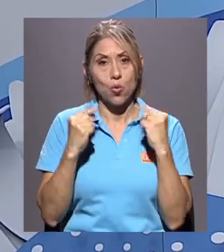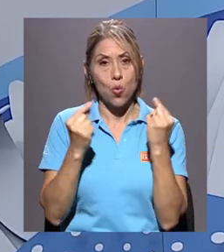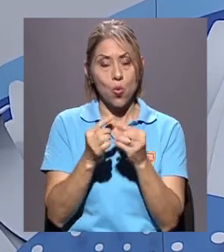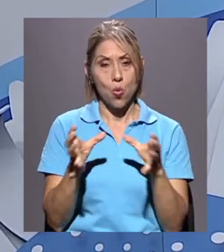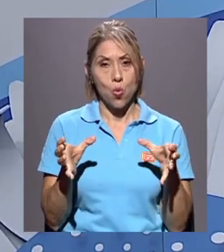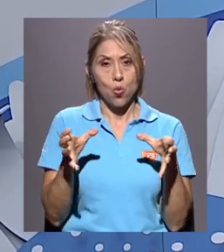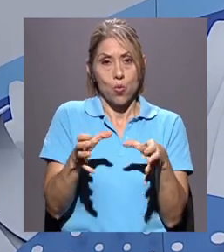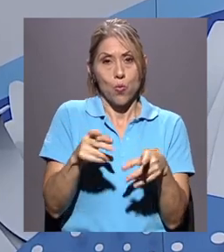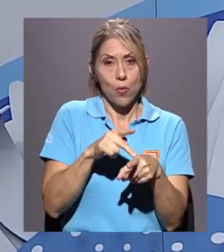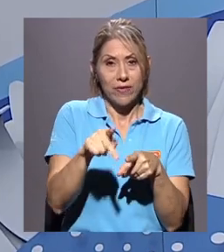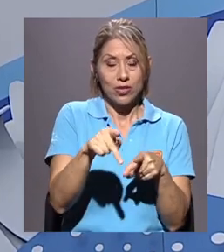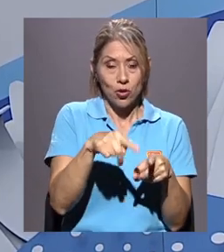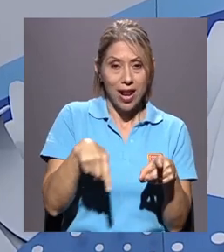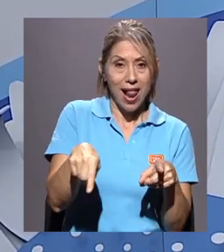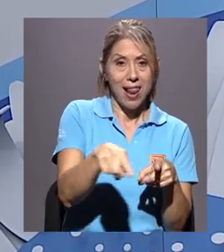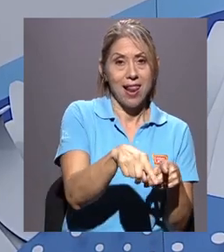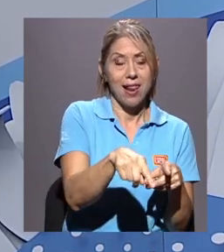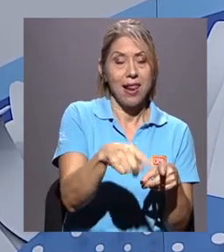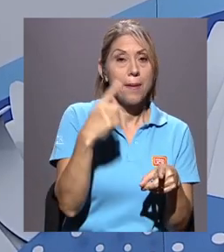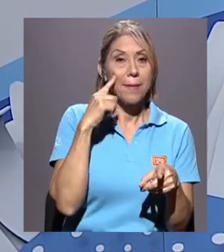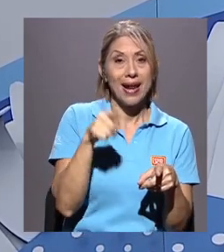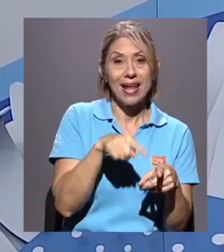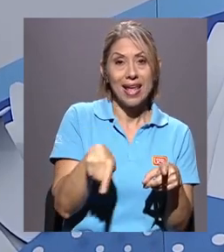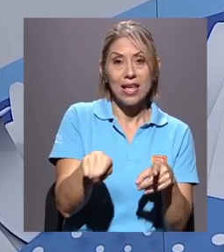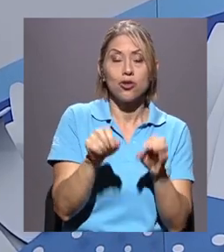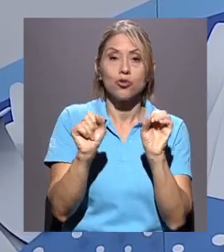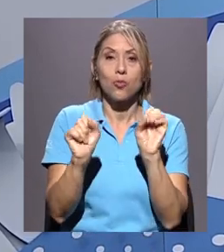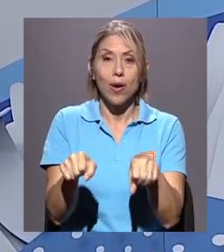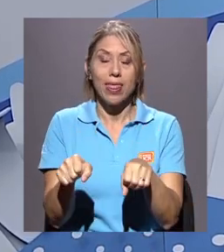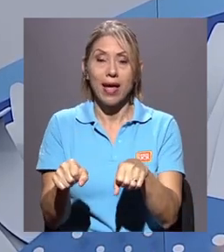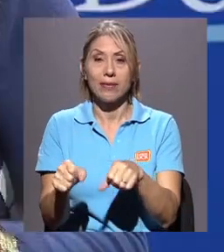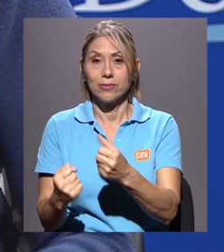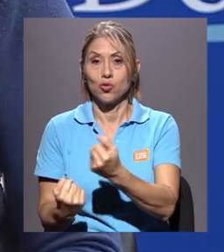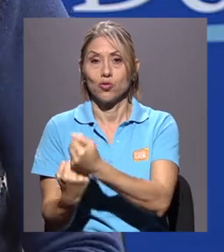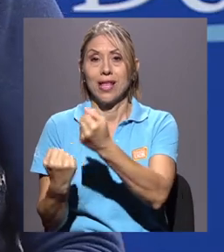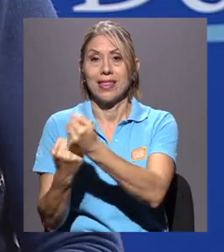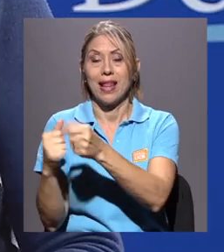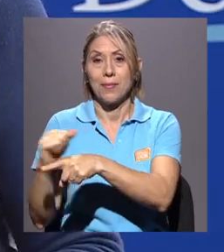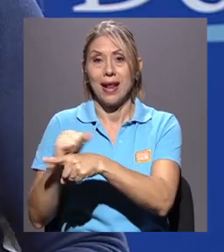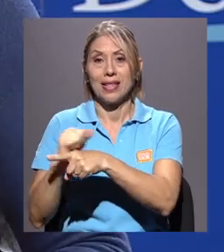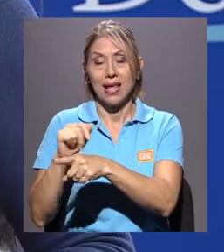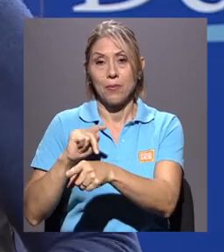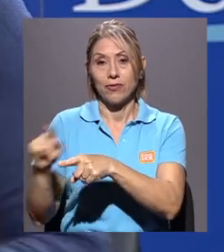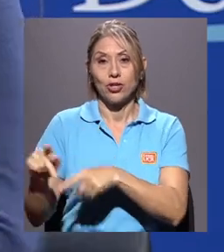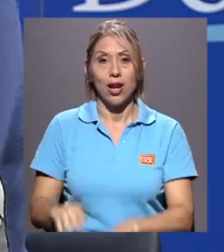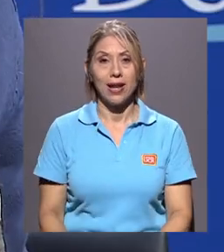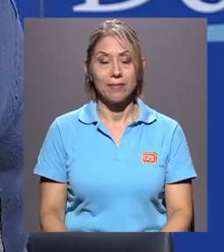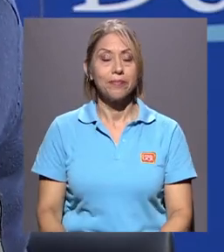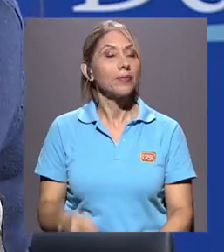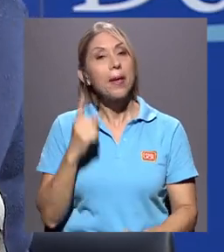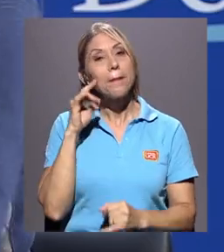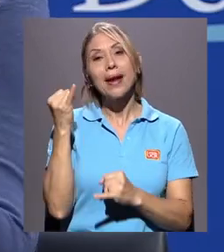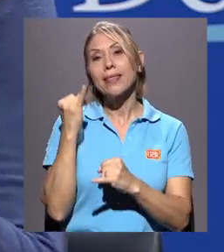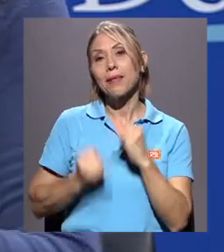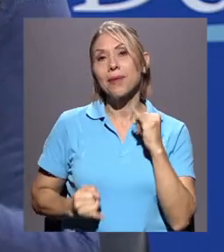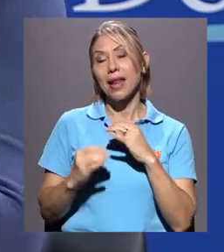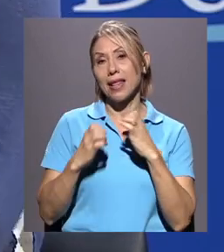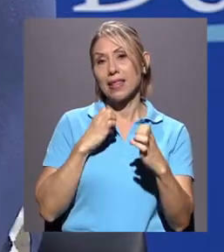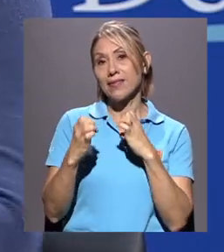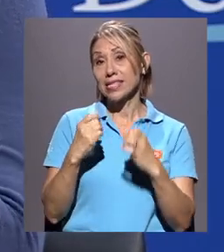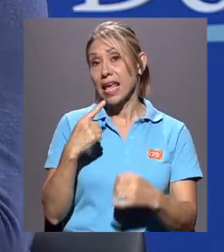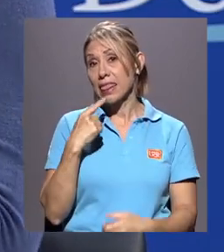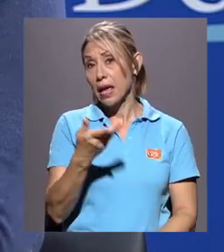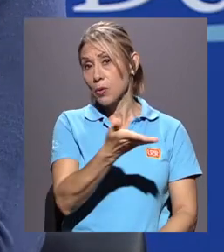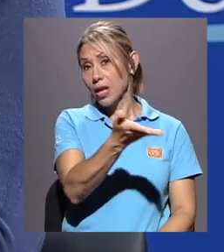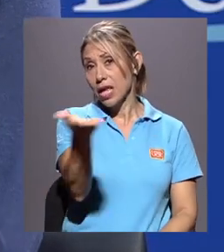que estén ejerciendo que les permita sustentar su práctica profesional. Muy bien, Ariel, para terminar la entrevista, digámosle a nuestro público